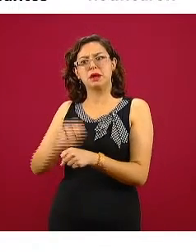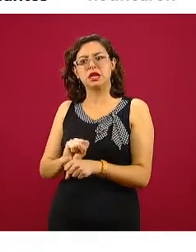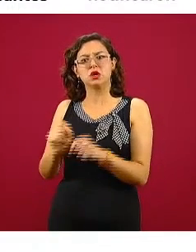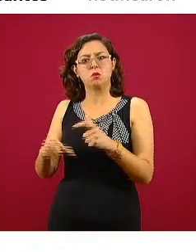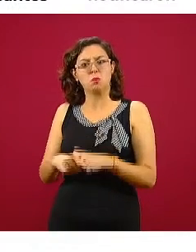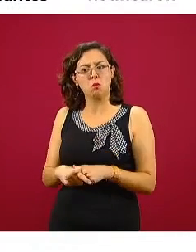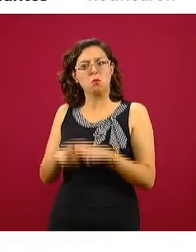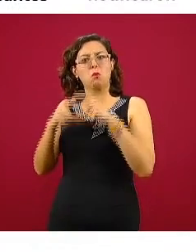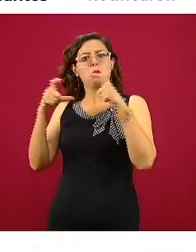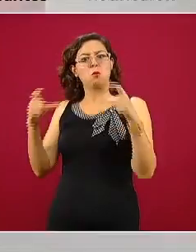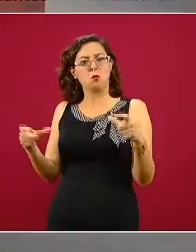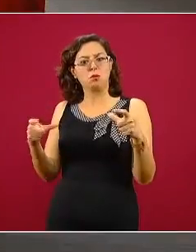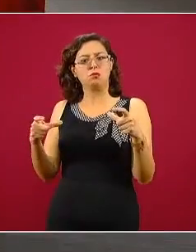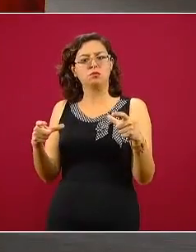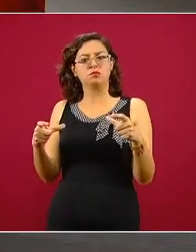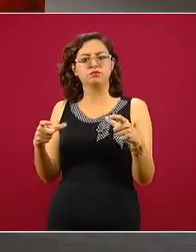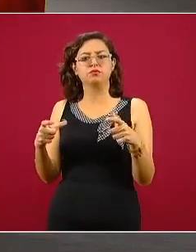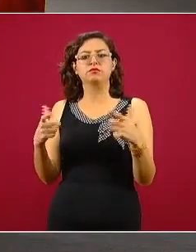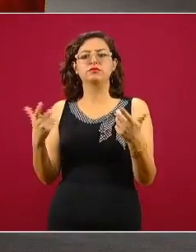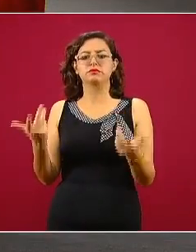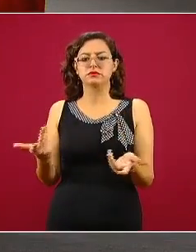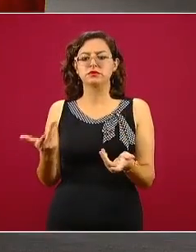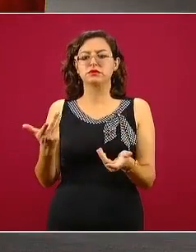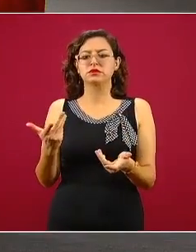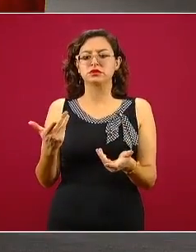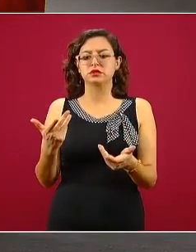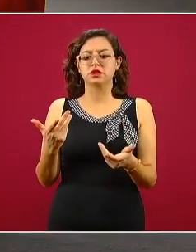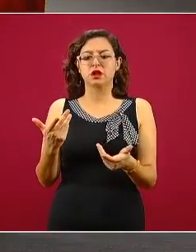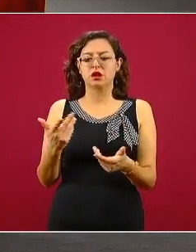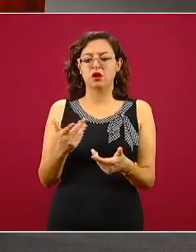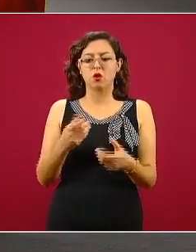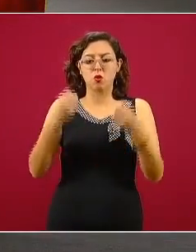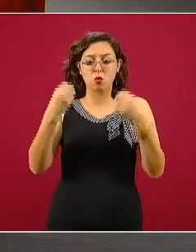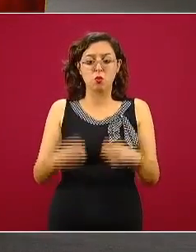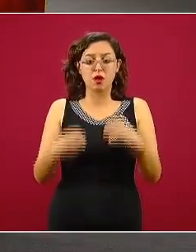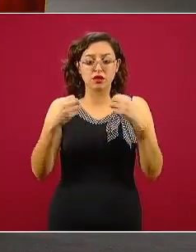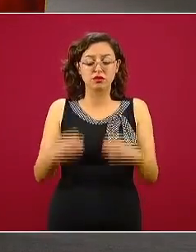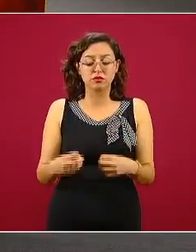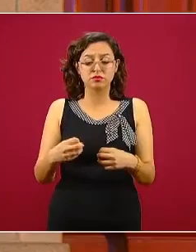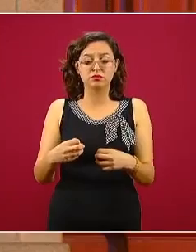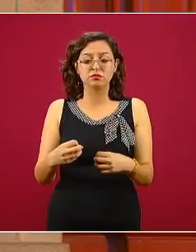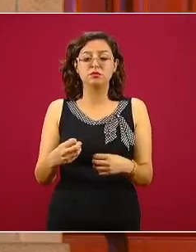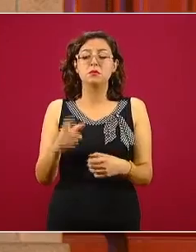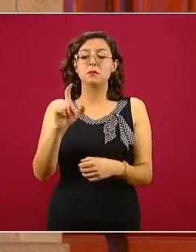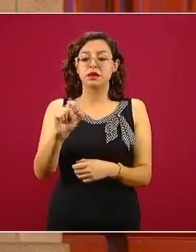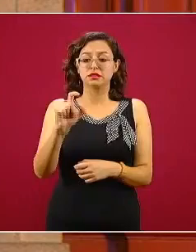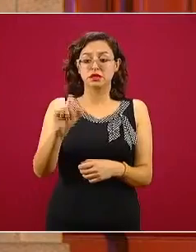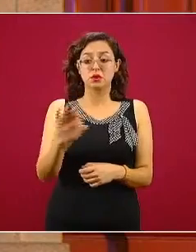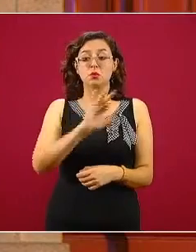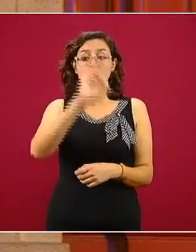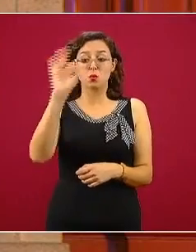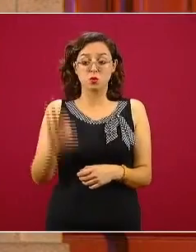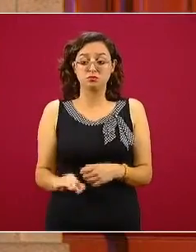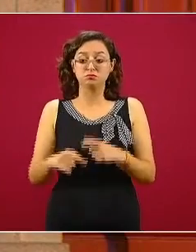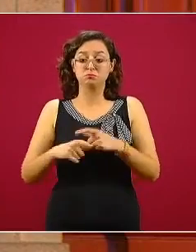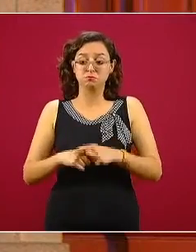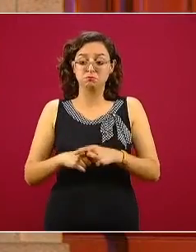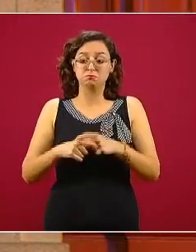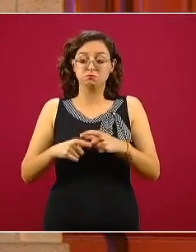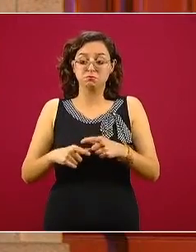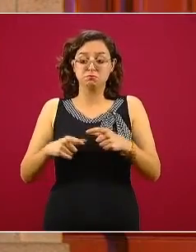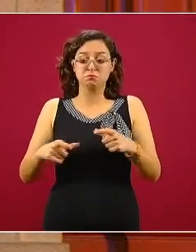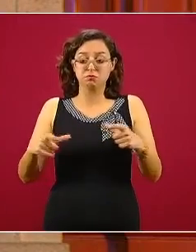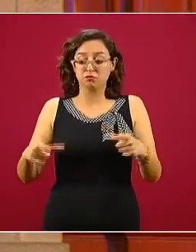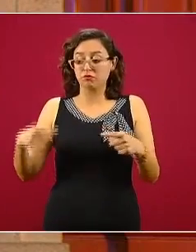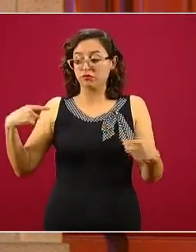un poco más, en donde habíamos iniciado con una disponibilidad, una ocupación, perdón, de un 20% y que más o menos en